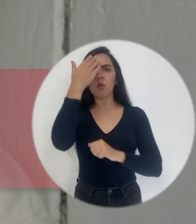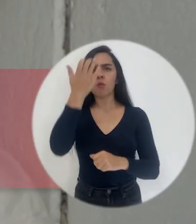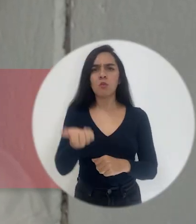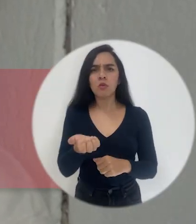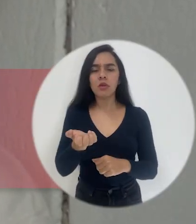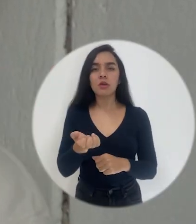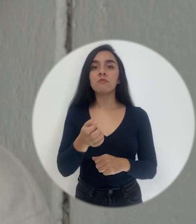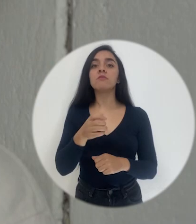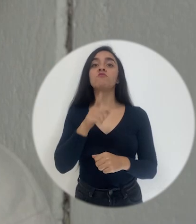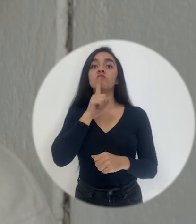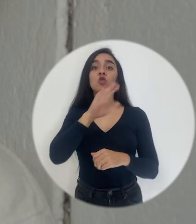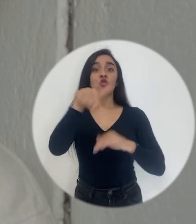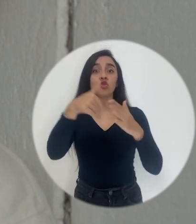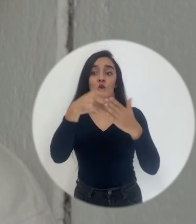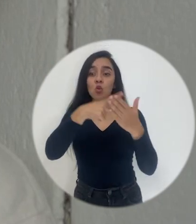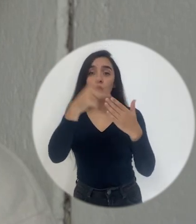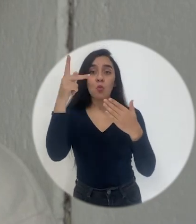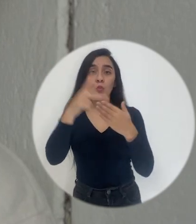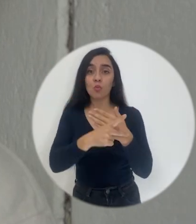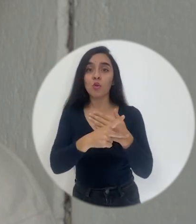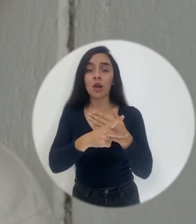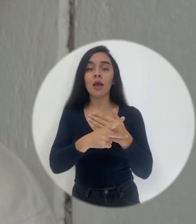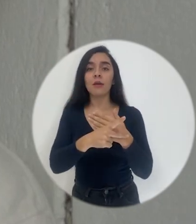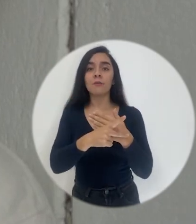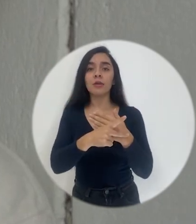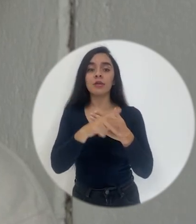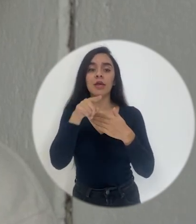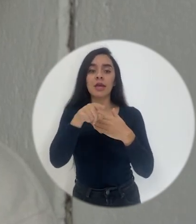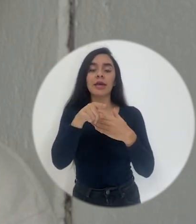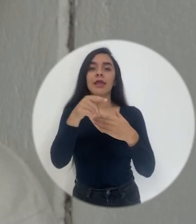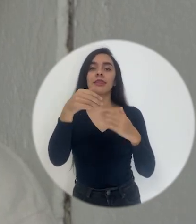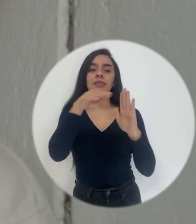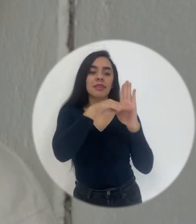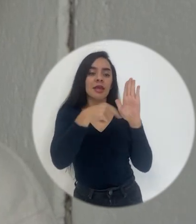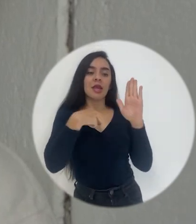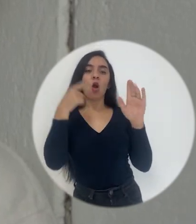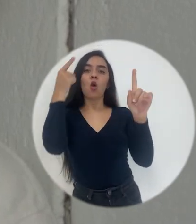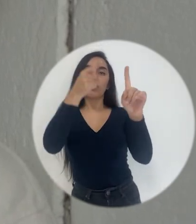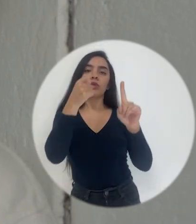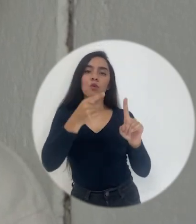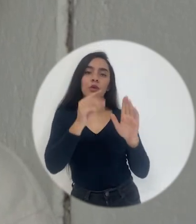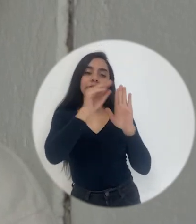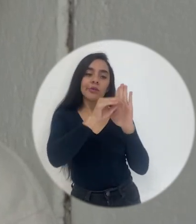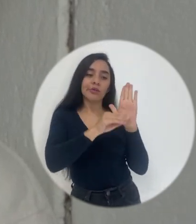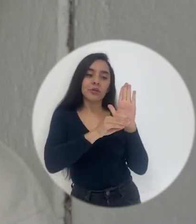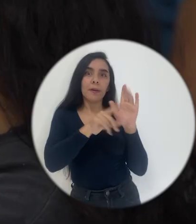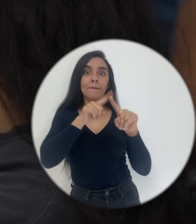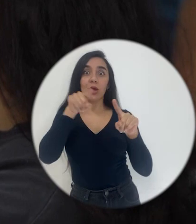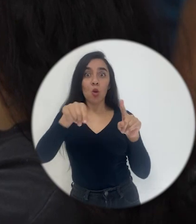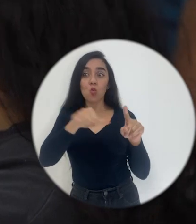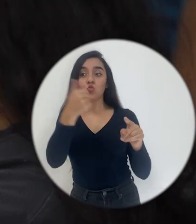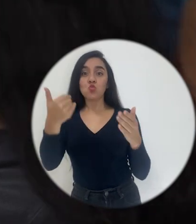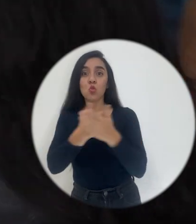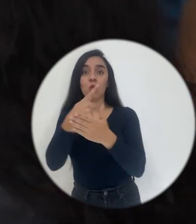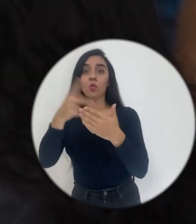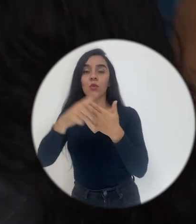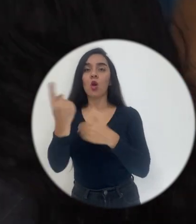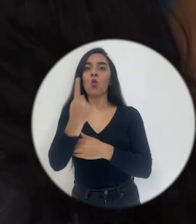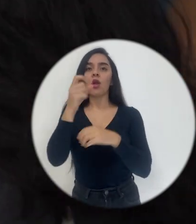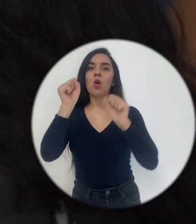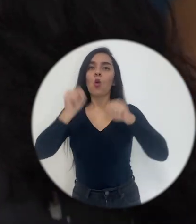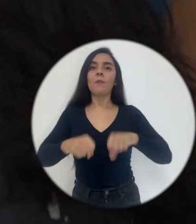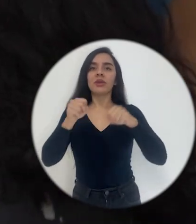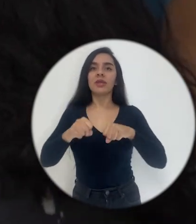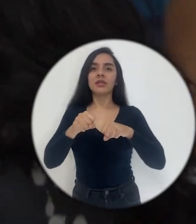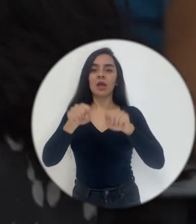todos los programas estaban desarrollados por objetivos. Llegó este, que trabajaba a desarrollar una